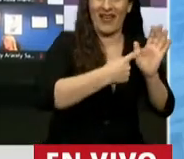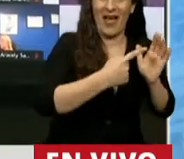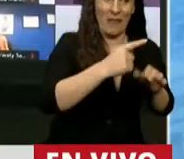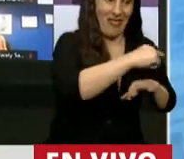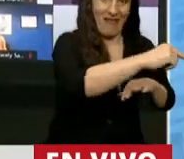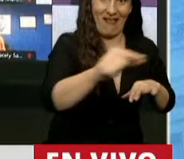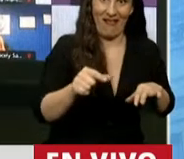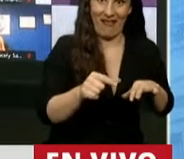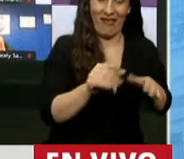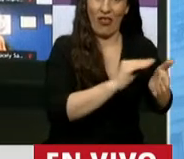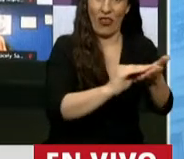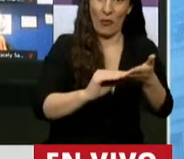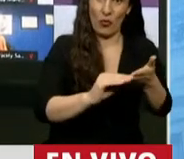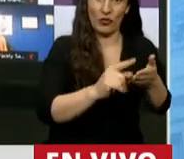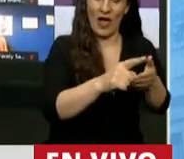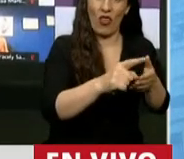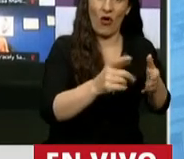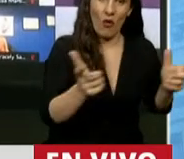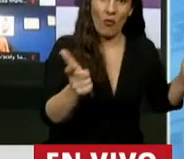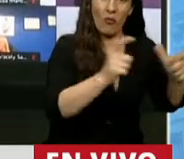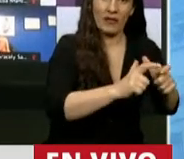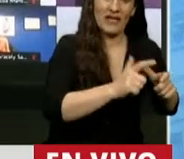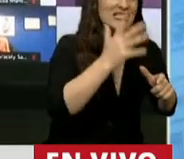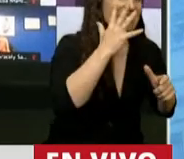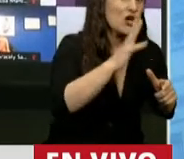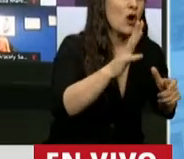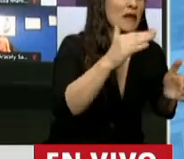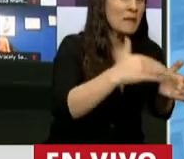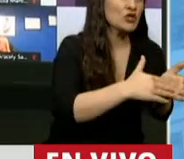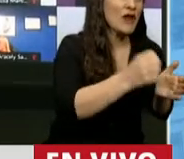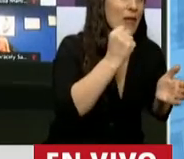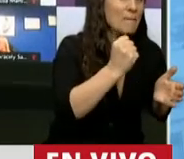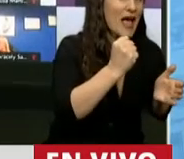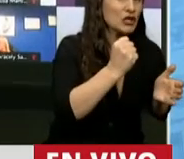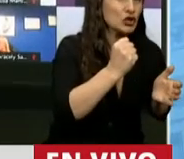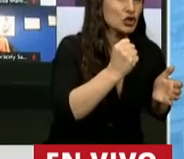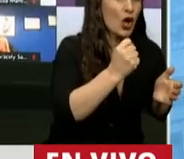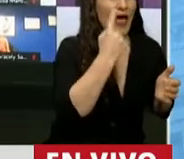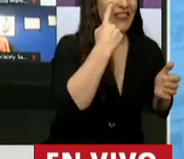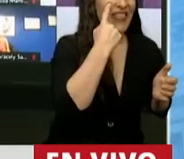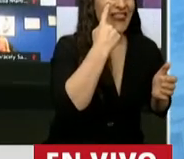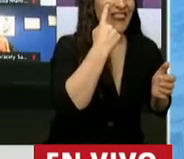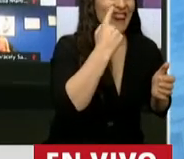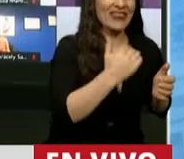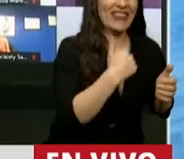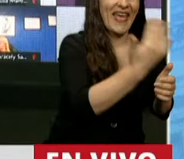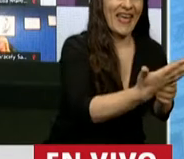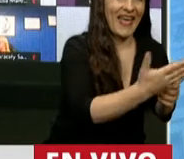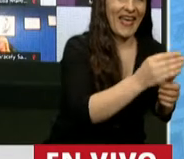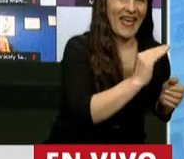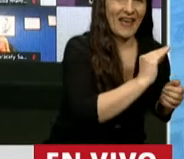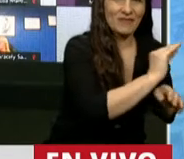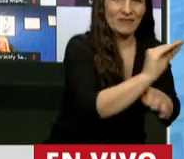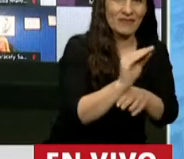diputado del AMBA, y lograron hacer un fondo especial de 5.000 millones de pesos que fue entregado a los intendentes del Conurbano y del Gran Buenos Aires